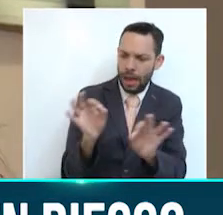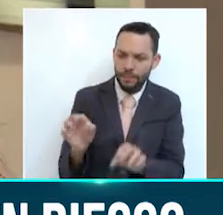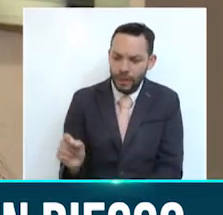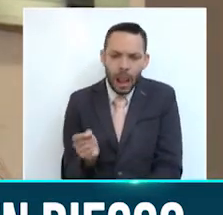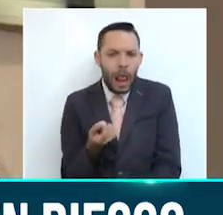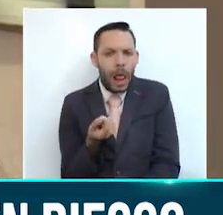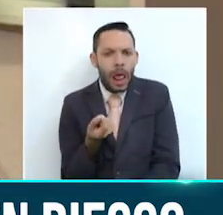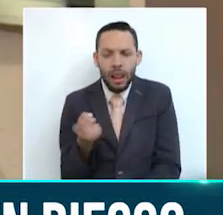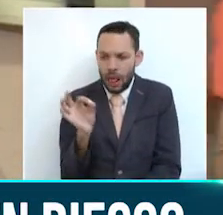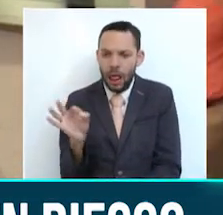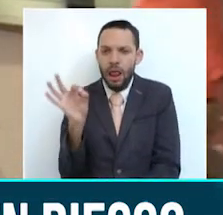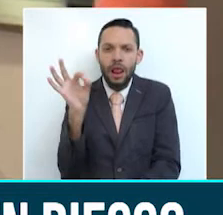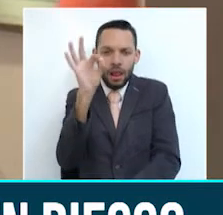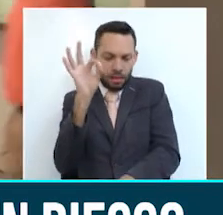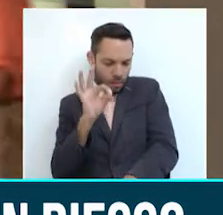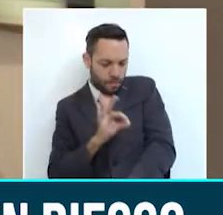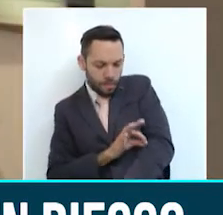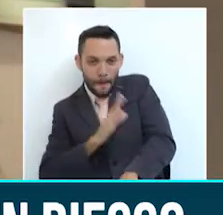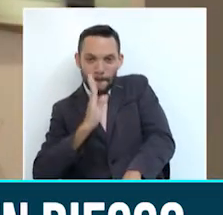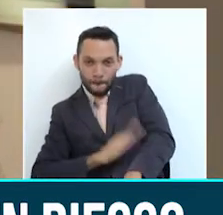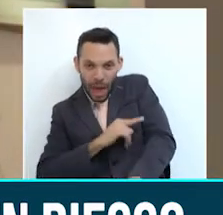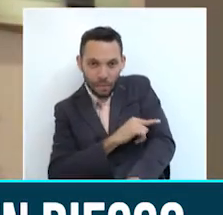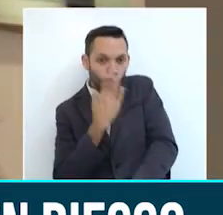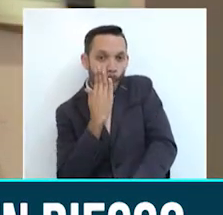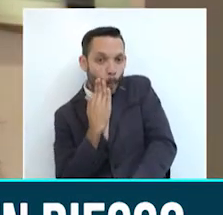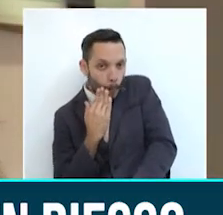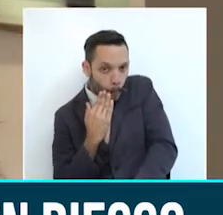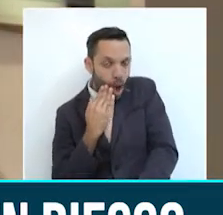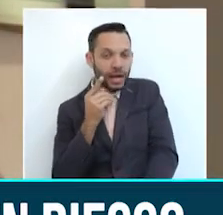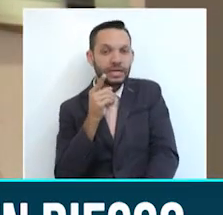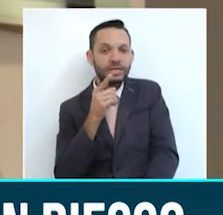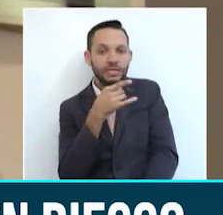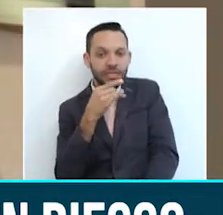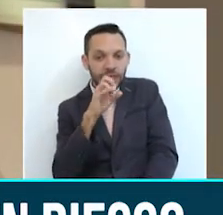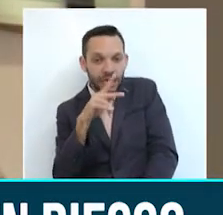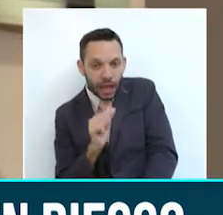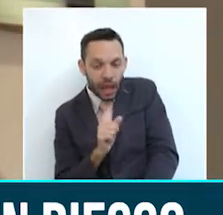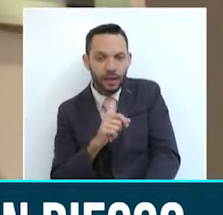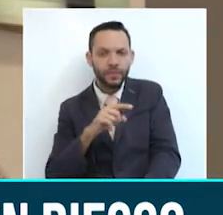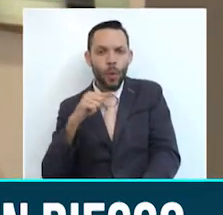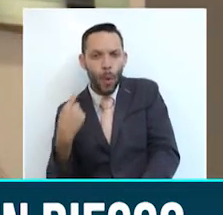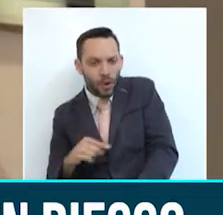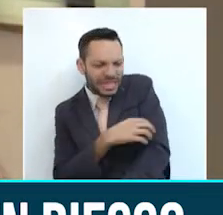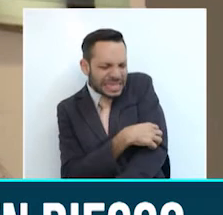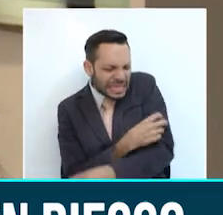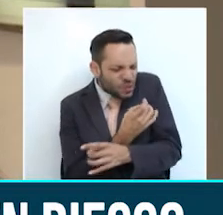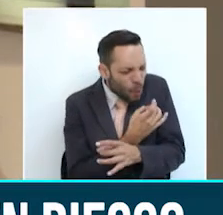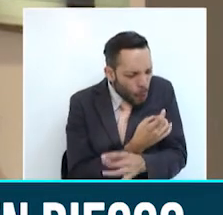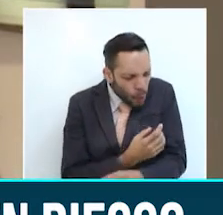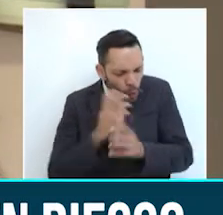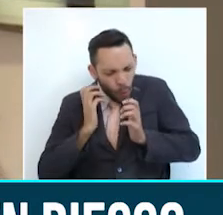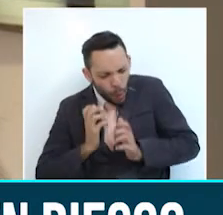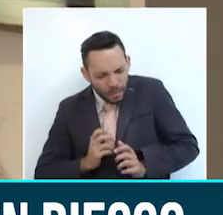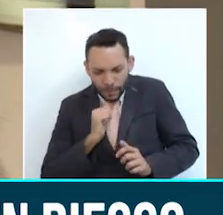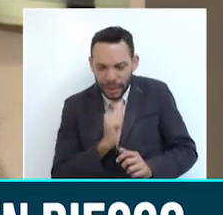vectores para enfermedades zoonóticas como el zika, el dengue, el chikungunya, así que es muy importante que